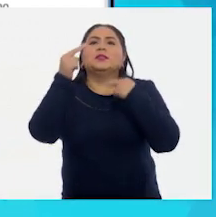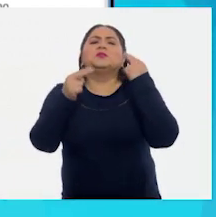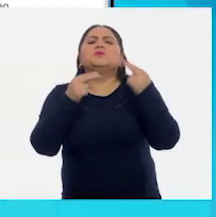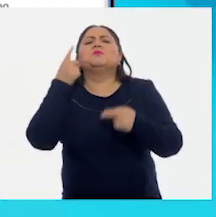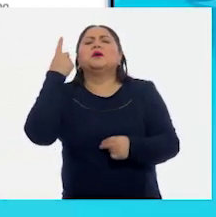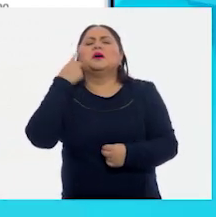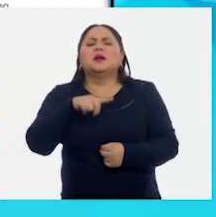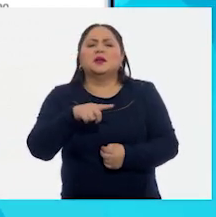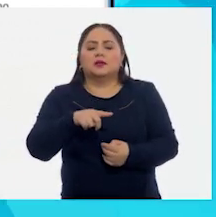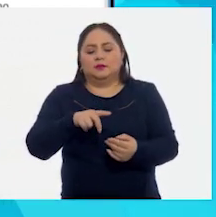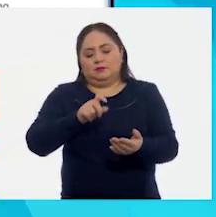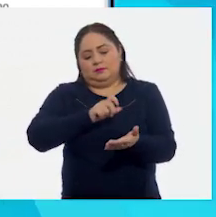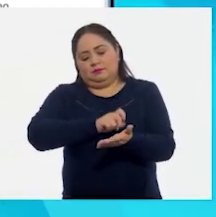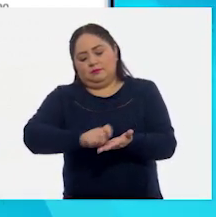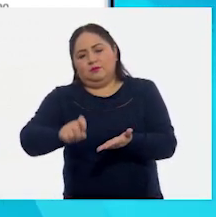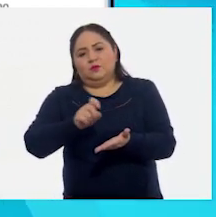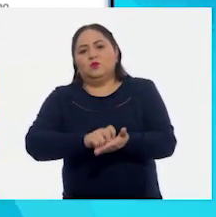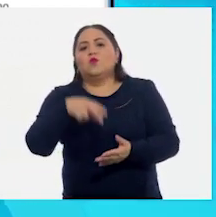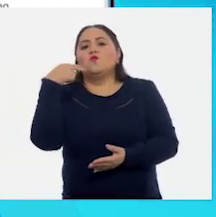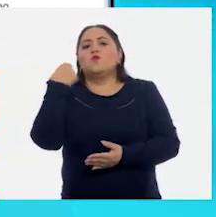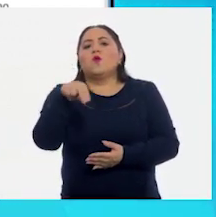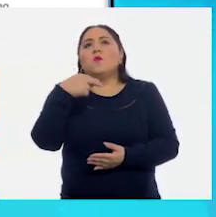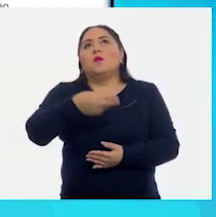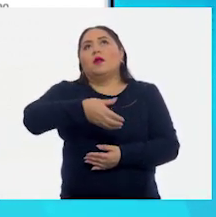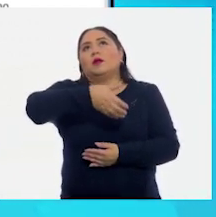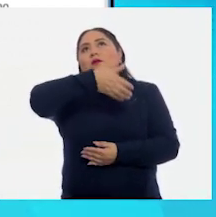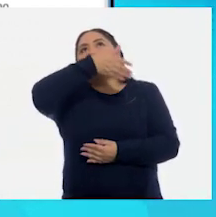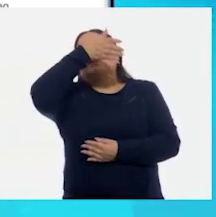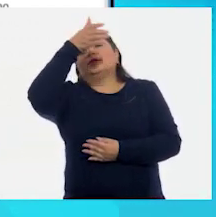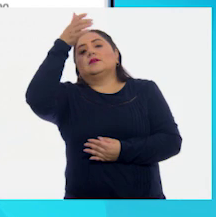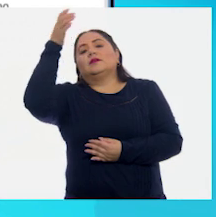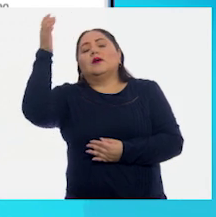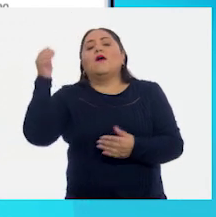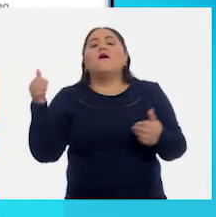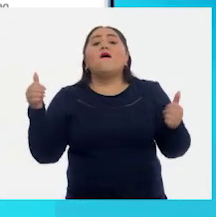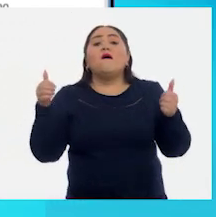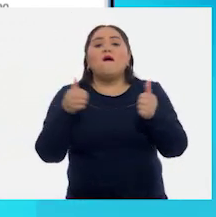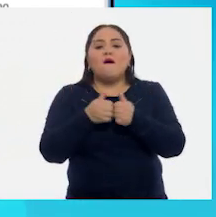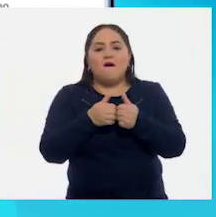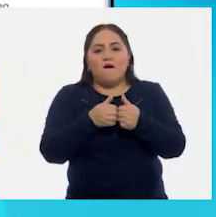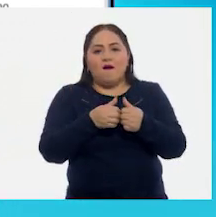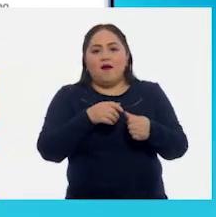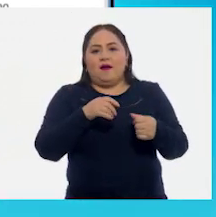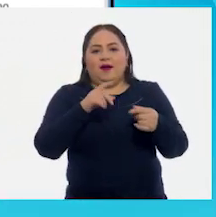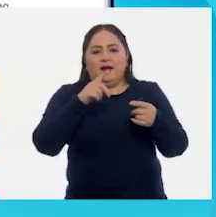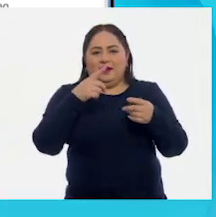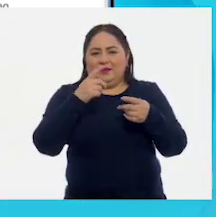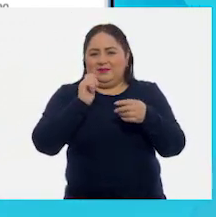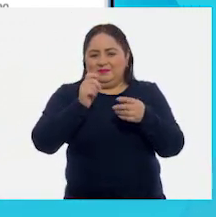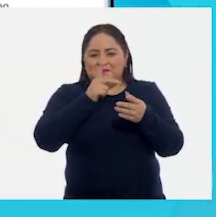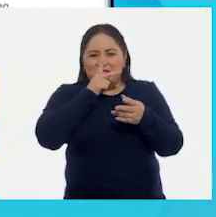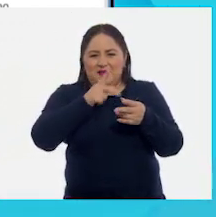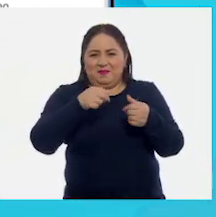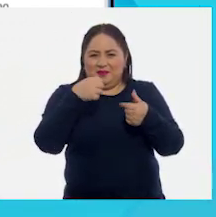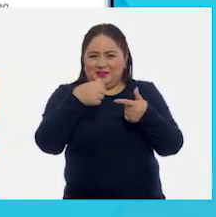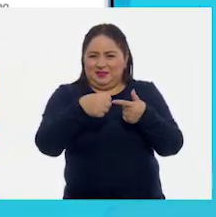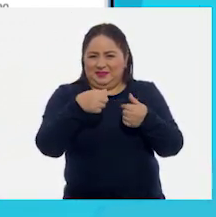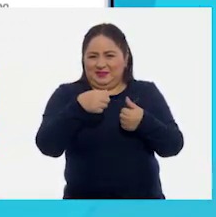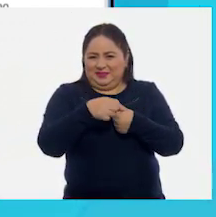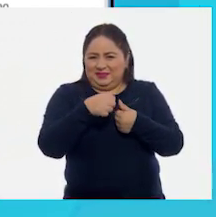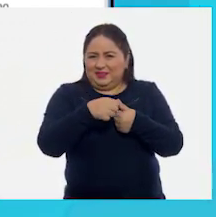que escribiera su nombre en el cielo con letras gigantes y